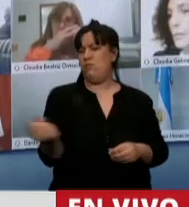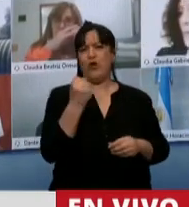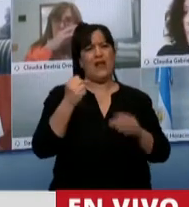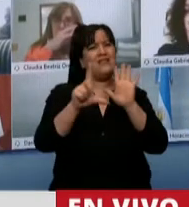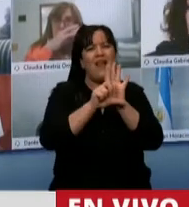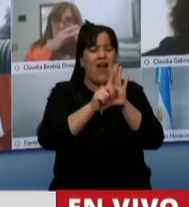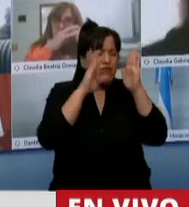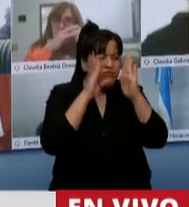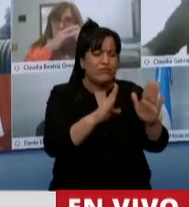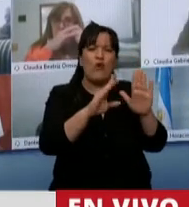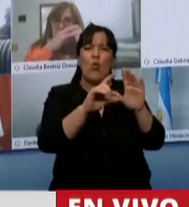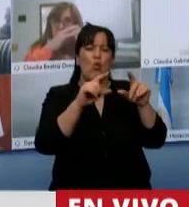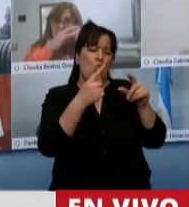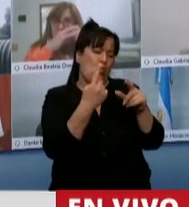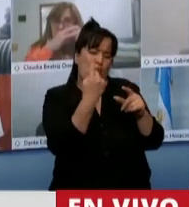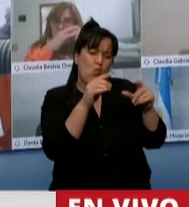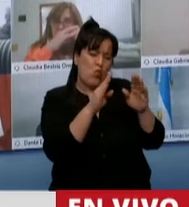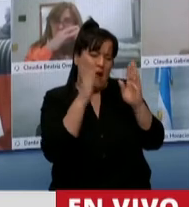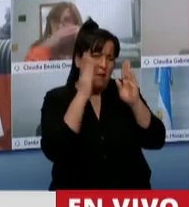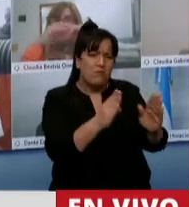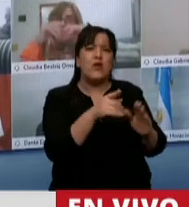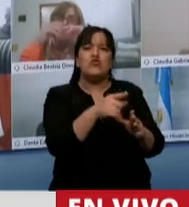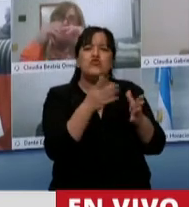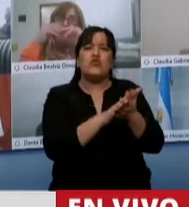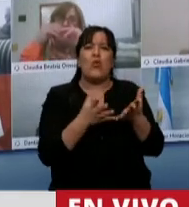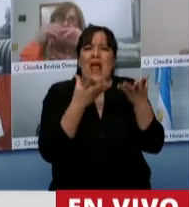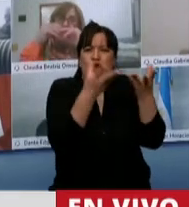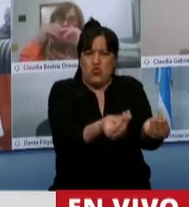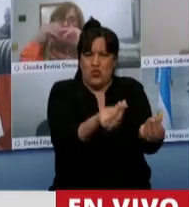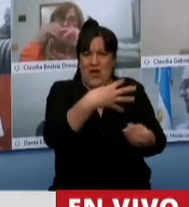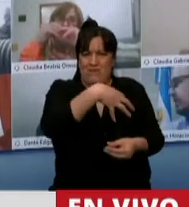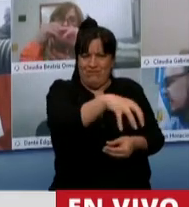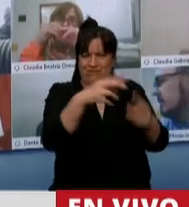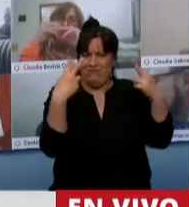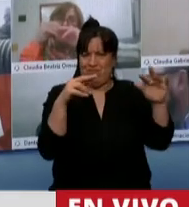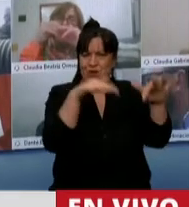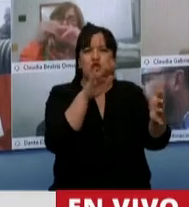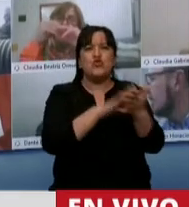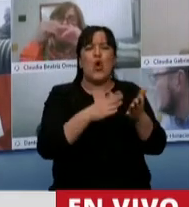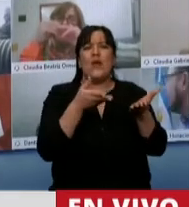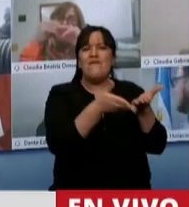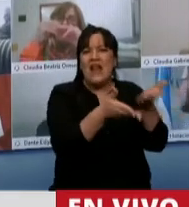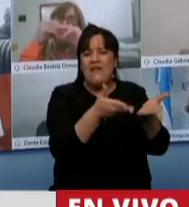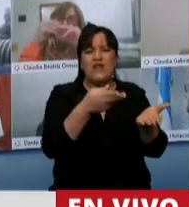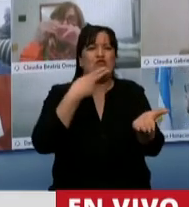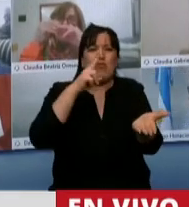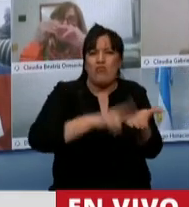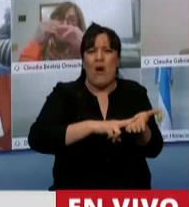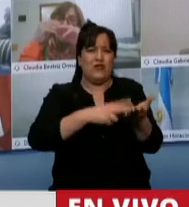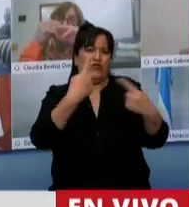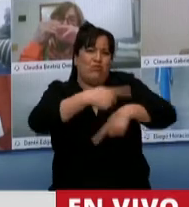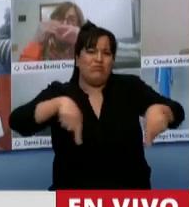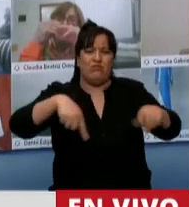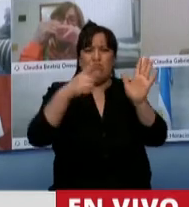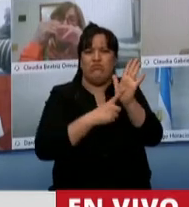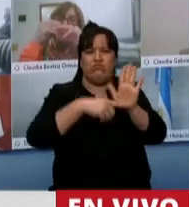esta ley que tiene que ver con la ayuda al sector, que tiene que ver con beneficios fiscales, impositivos, medidas